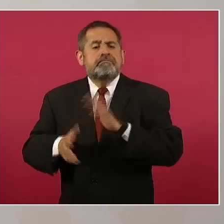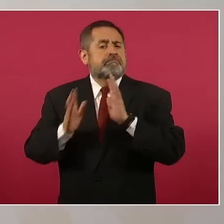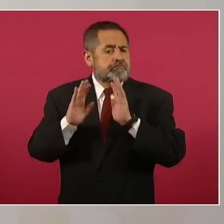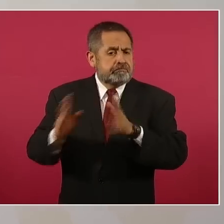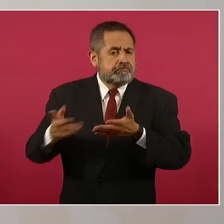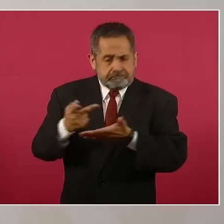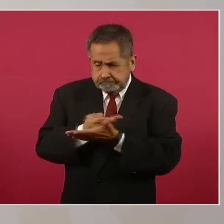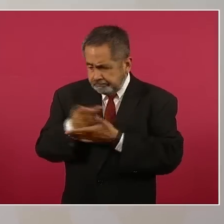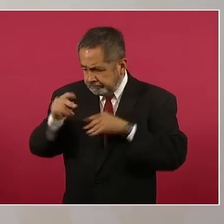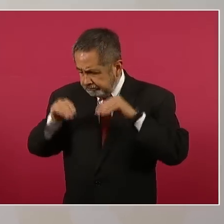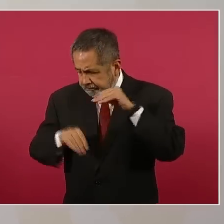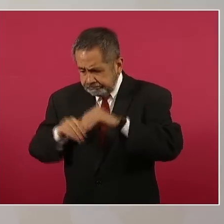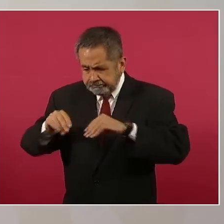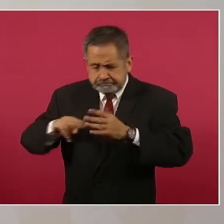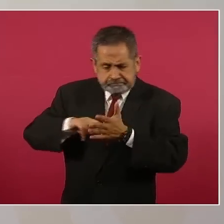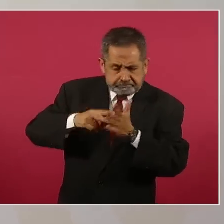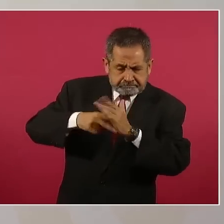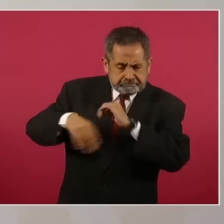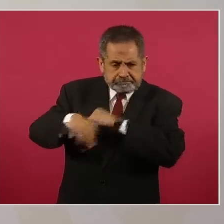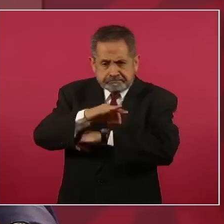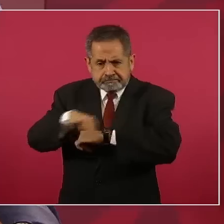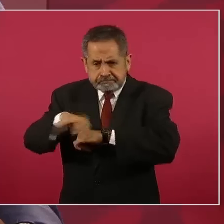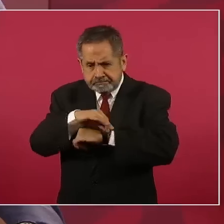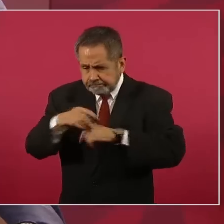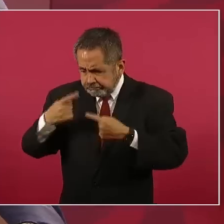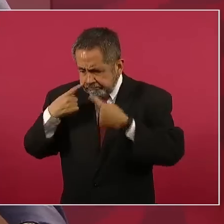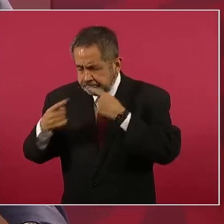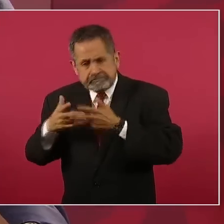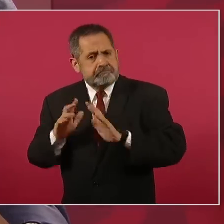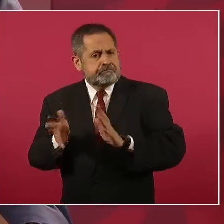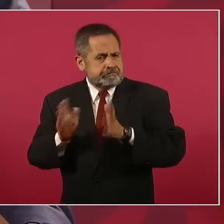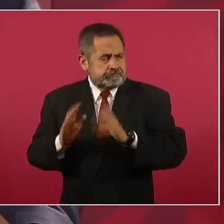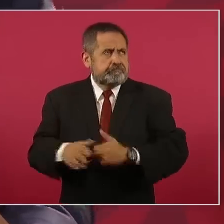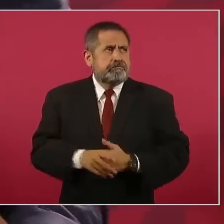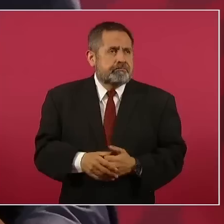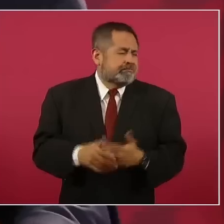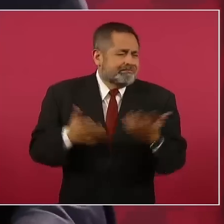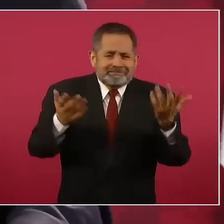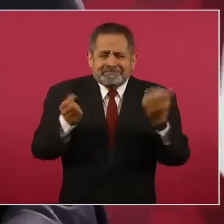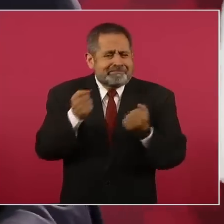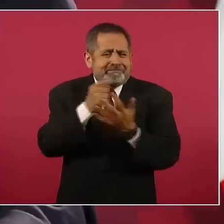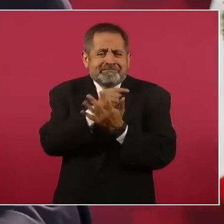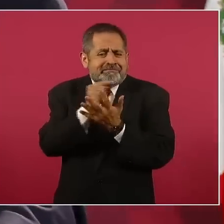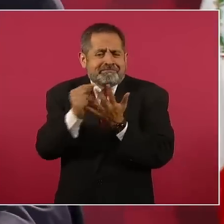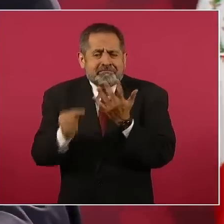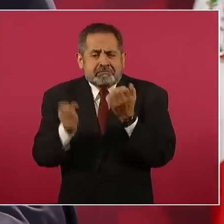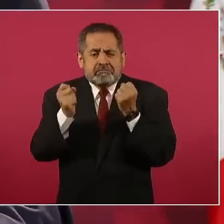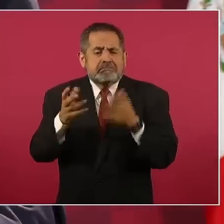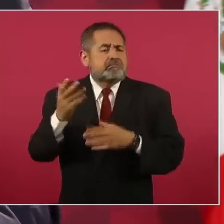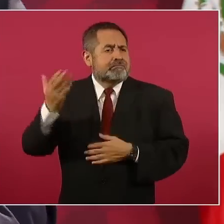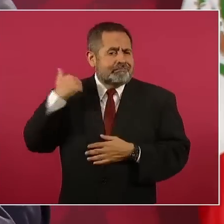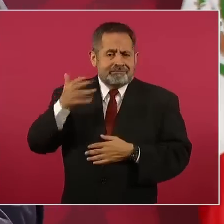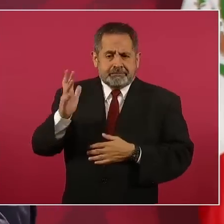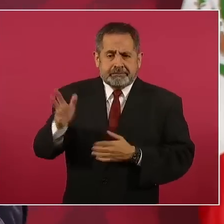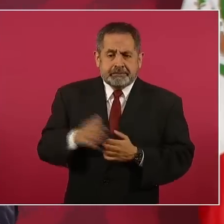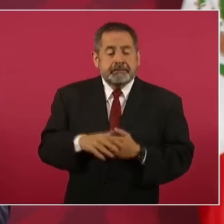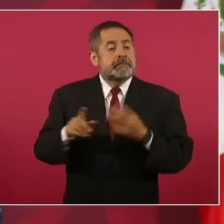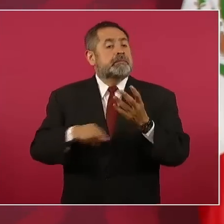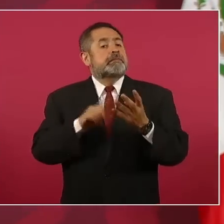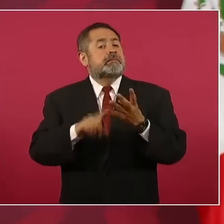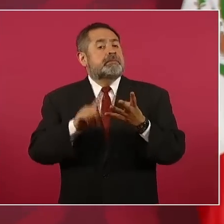¿qué otra cosa? Bueno, se amplía la